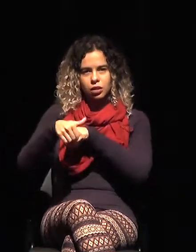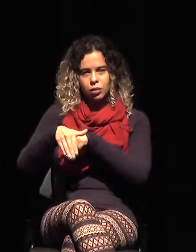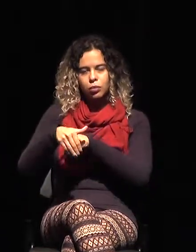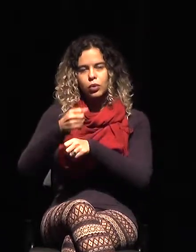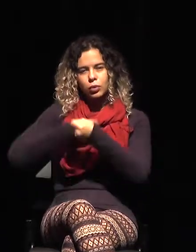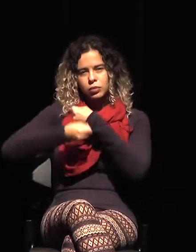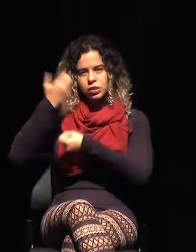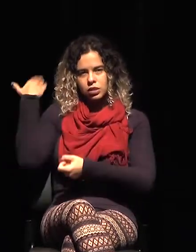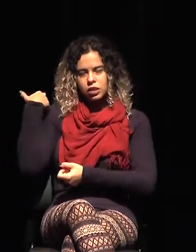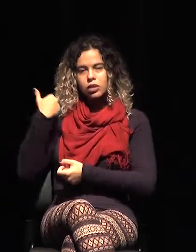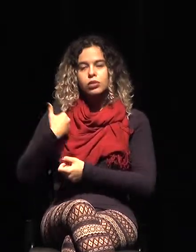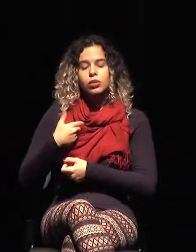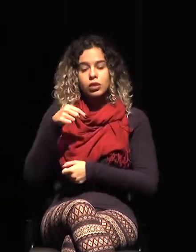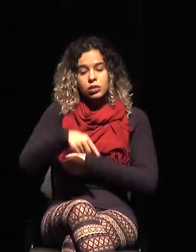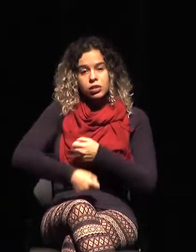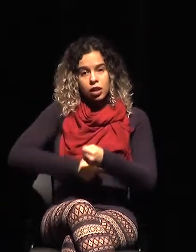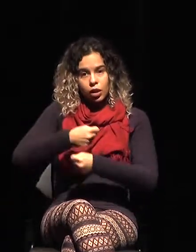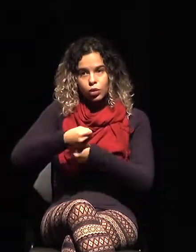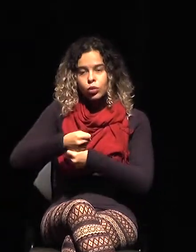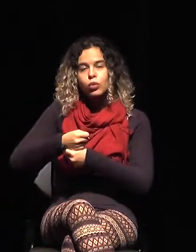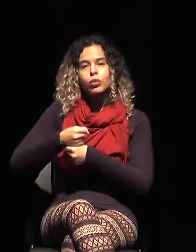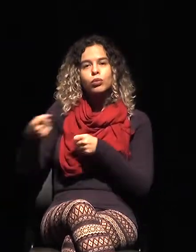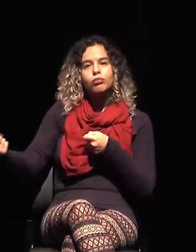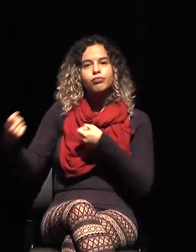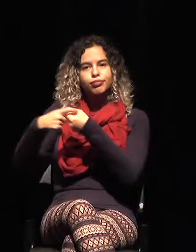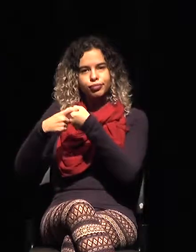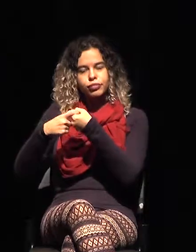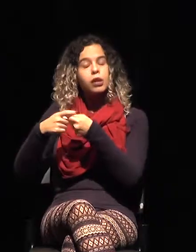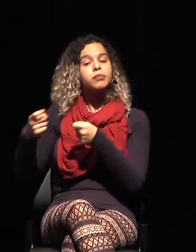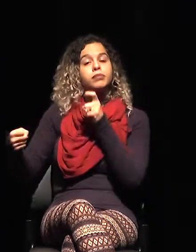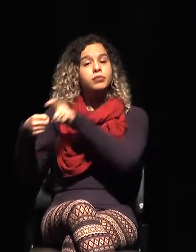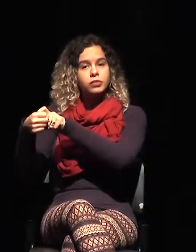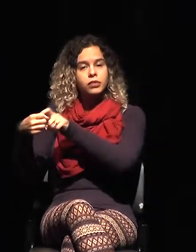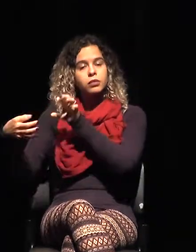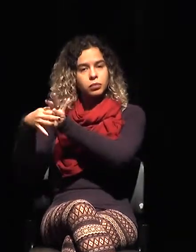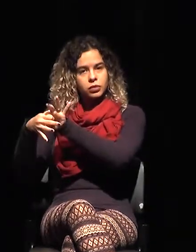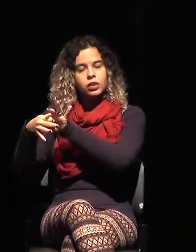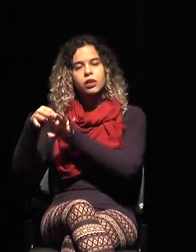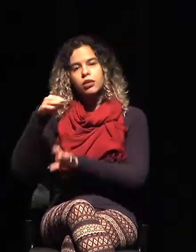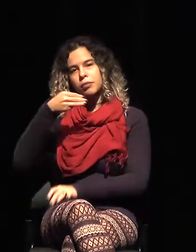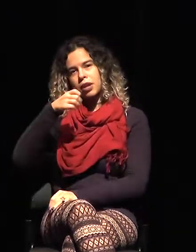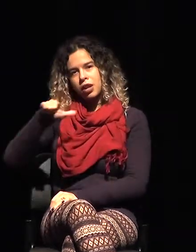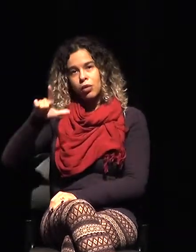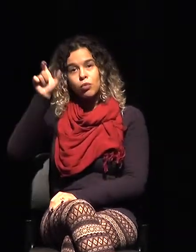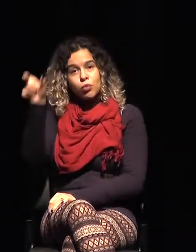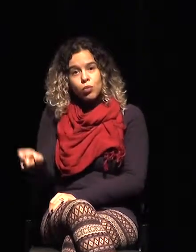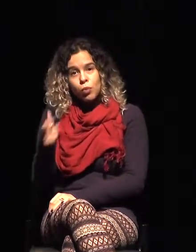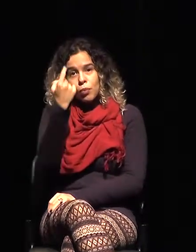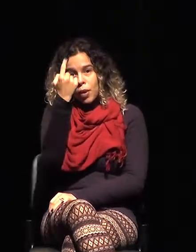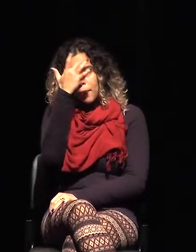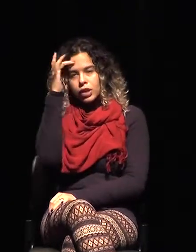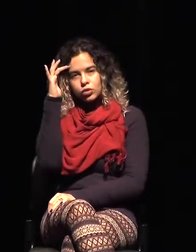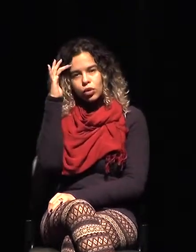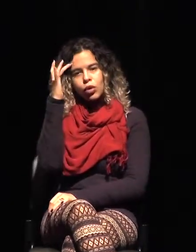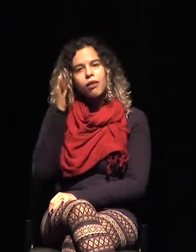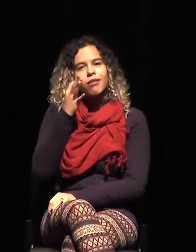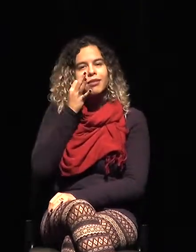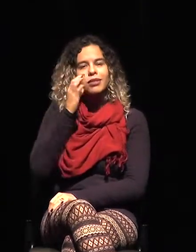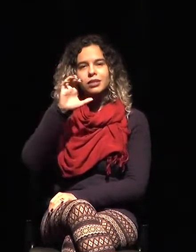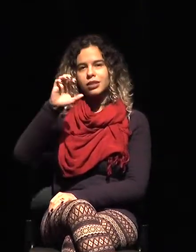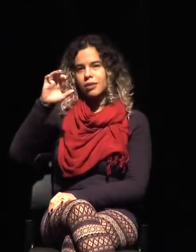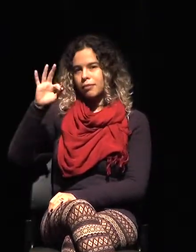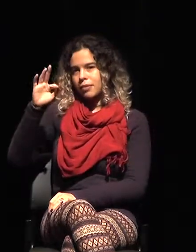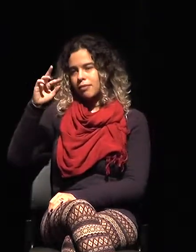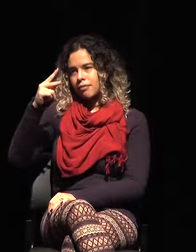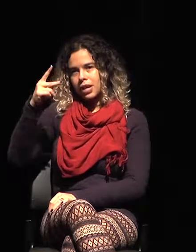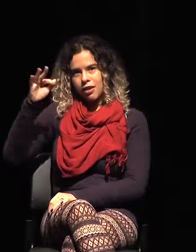nos convocamos, porque una única persona física, el que está en el KNAIT, que es el Catástrofe Nacional de Actividades